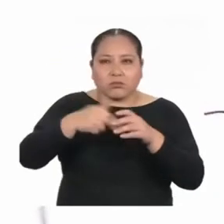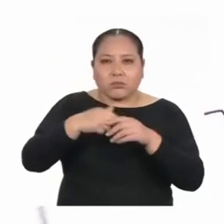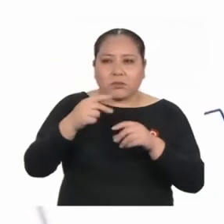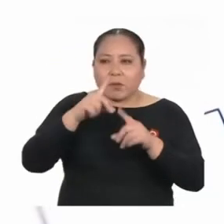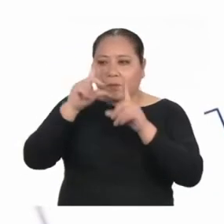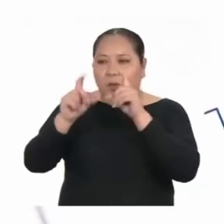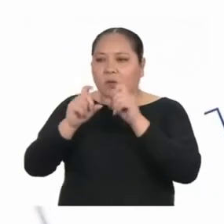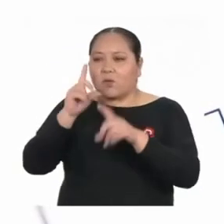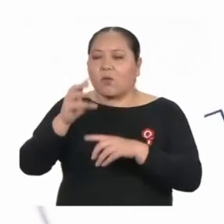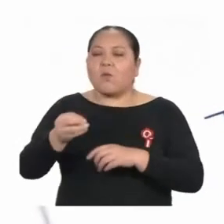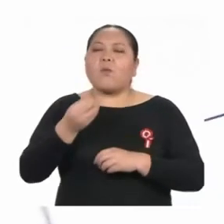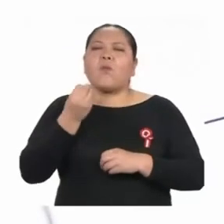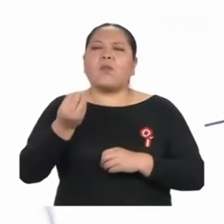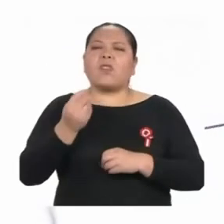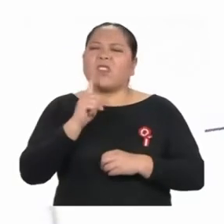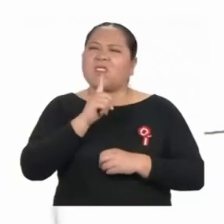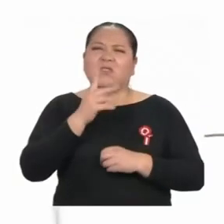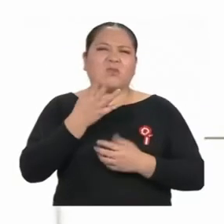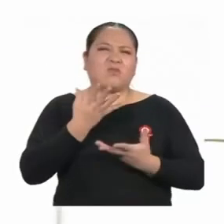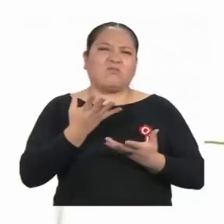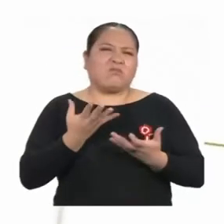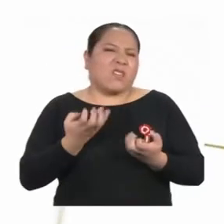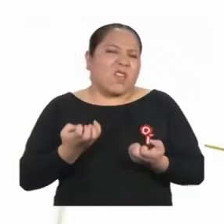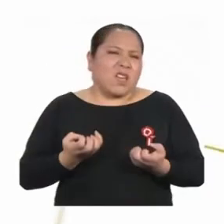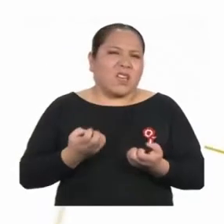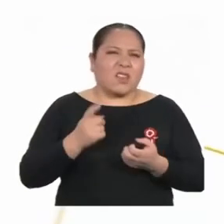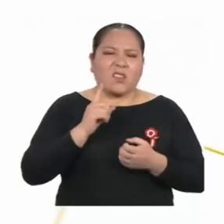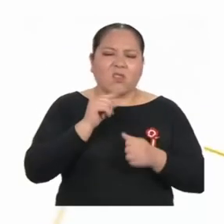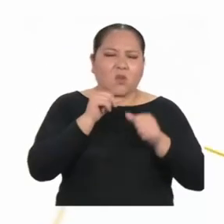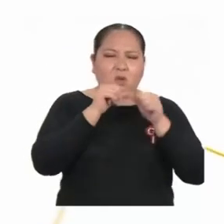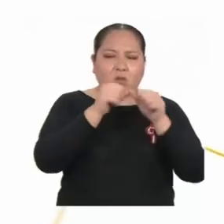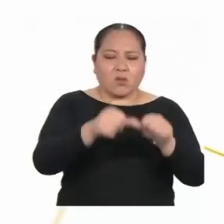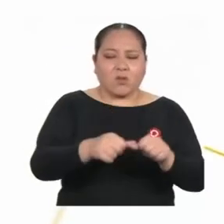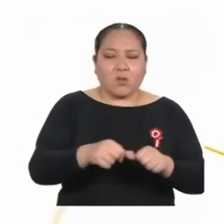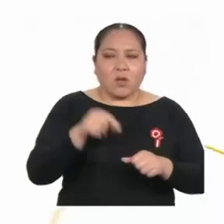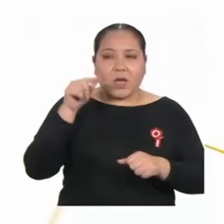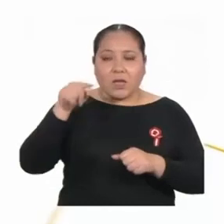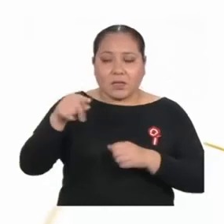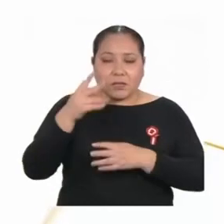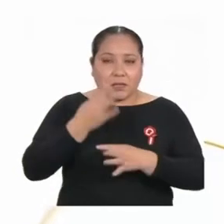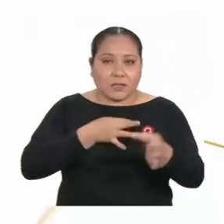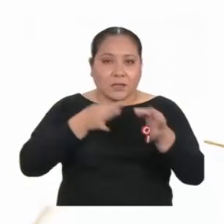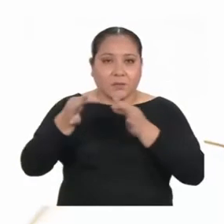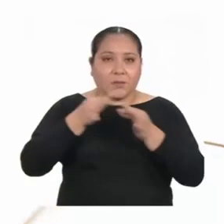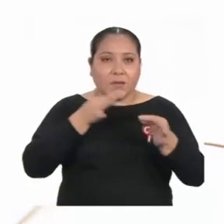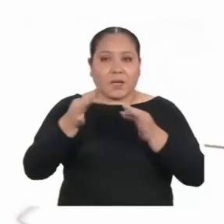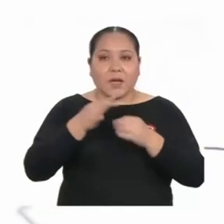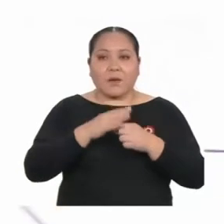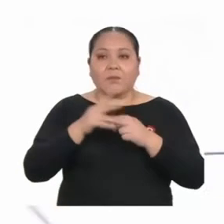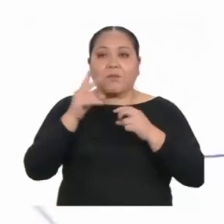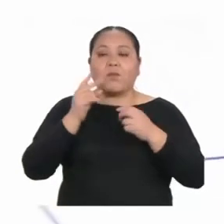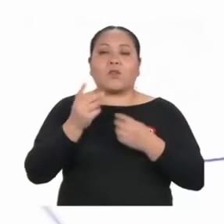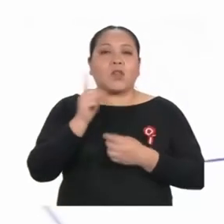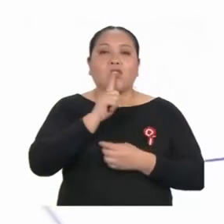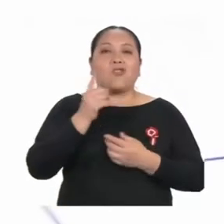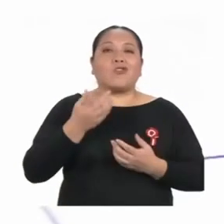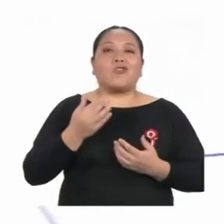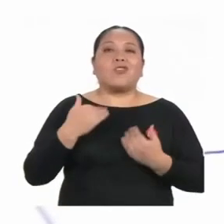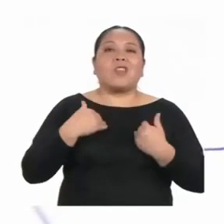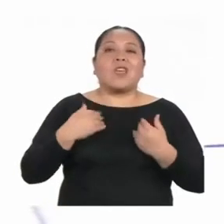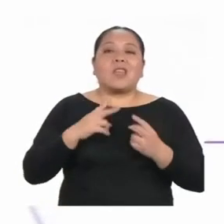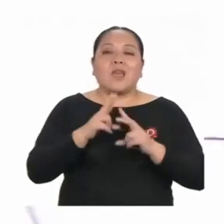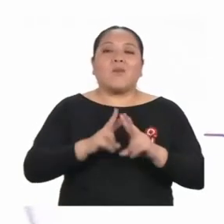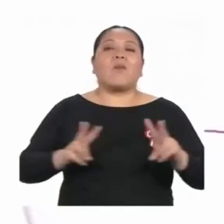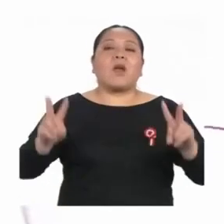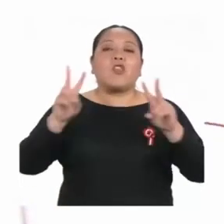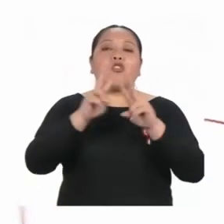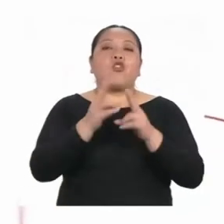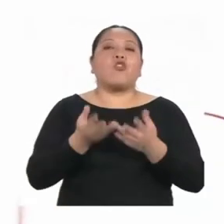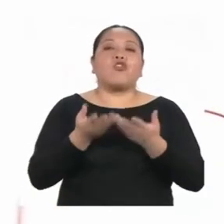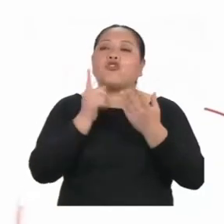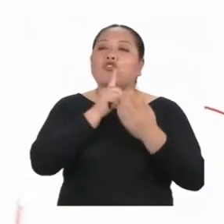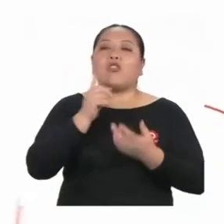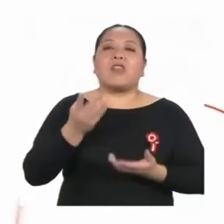indagó acerca del porqué de este desinterés. Este se explica principalmente por un tema de valoración hacia la educación.